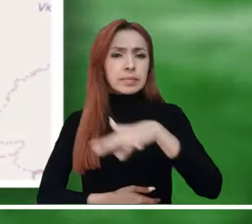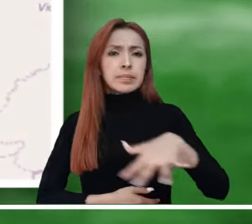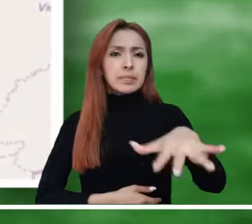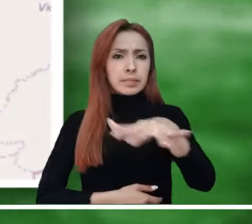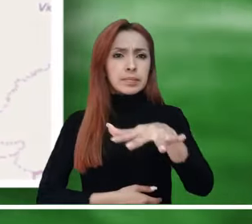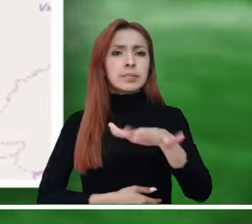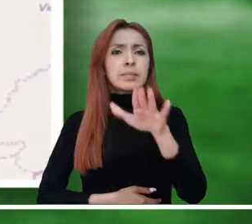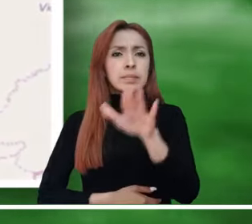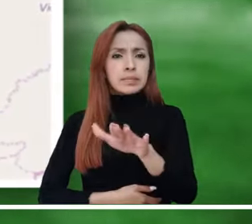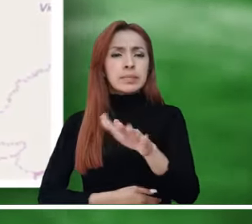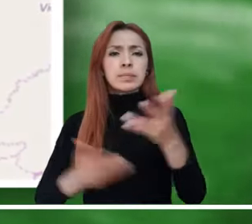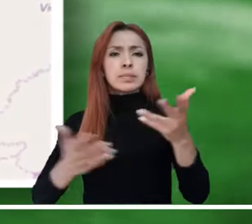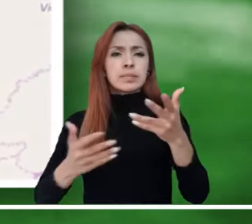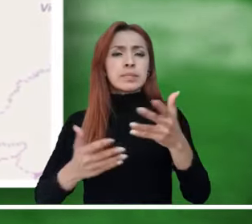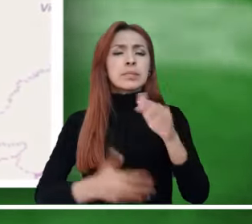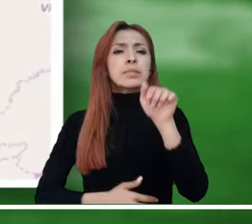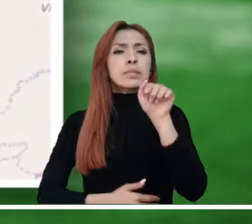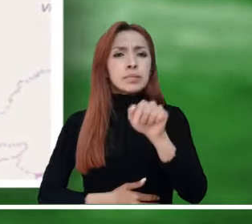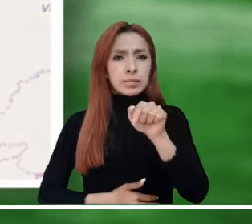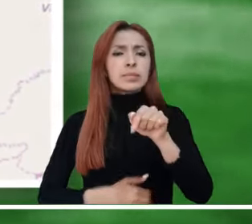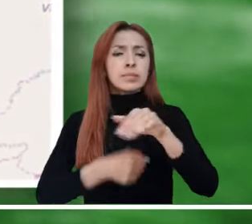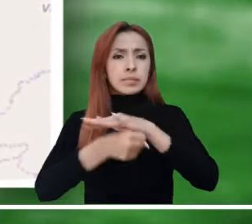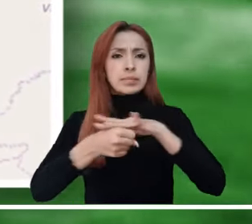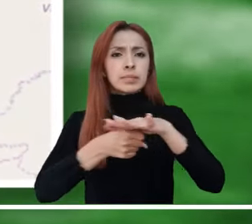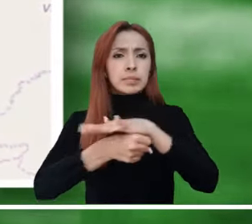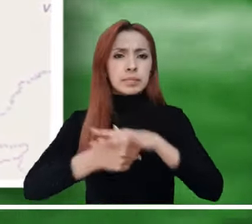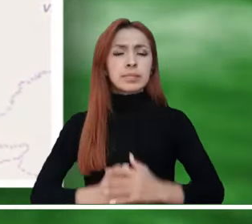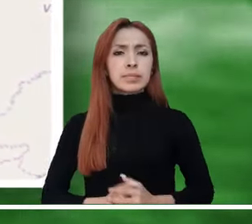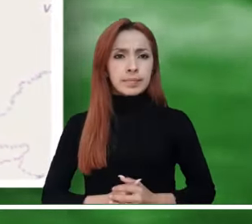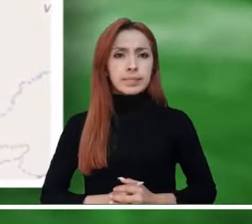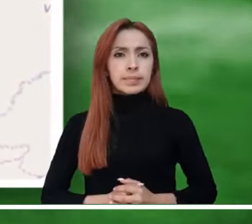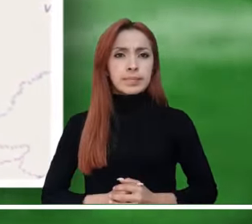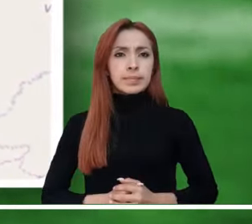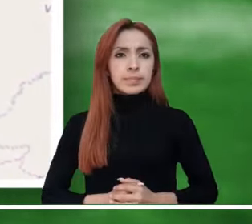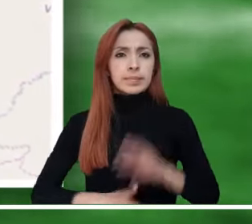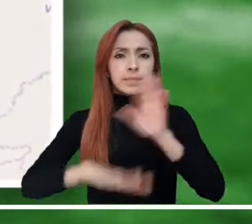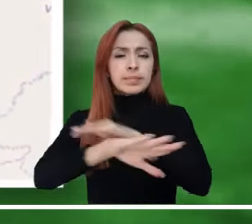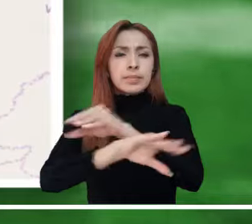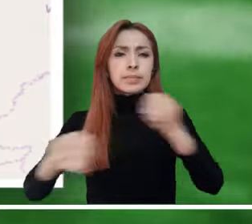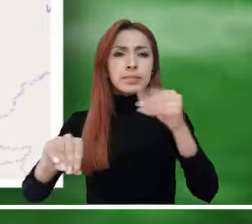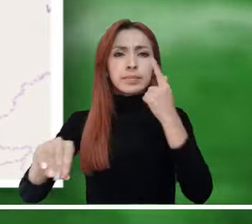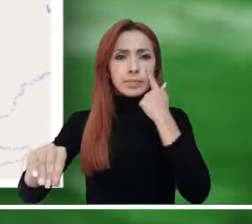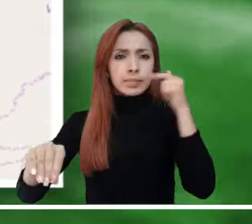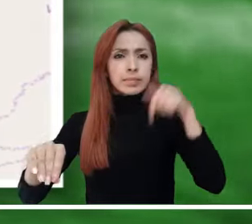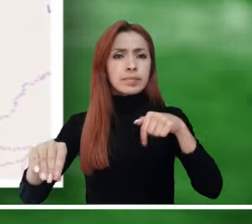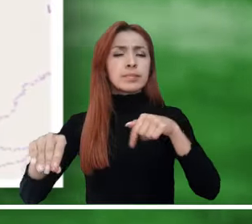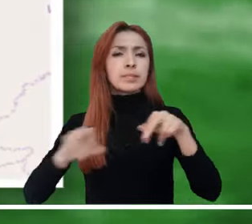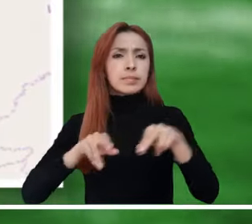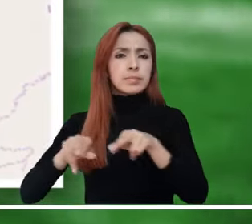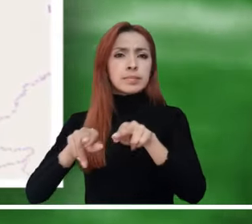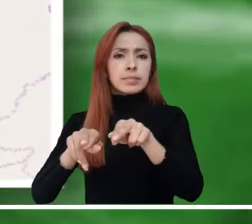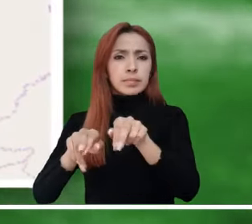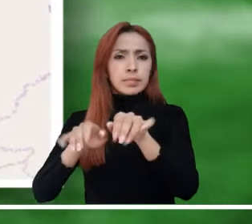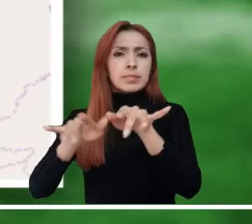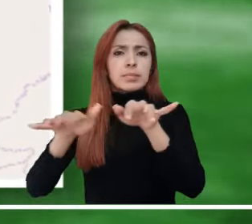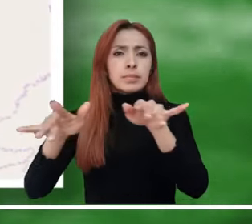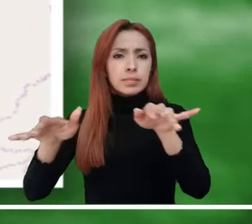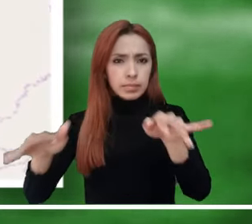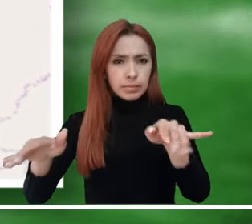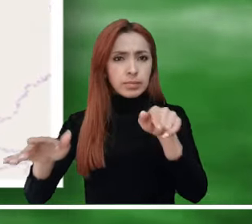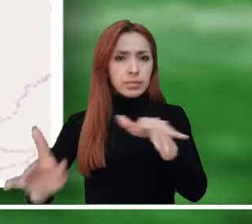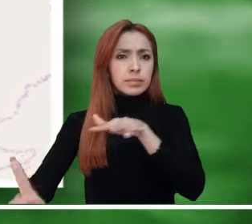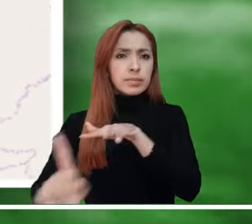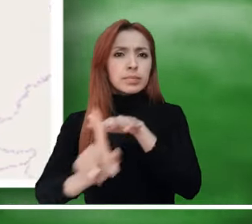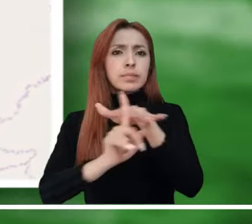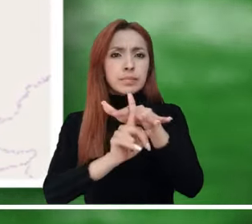de la vía Zipaquirá-Apacho, sector venta larga en el municipio de Zipaquirá, Cundinamarca. También se alerta por avenida